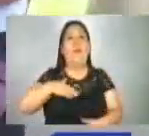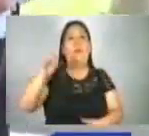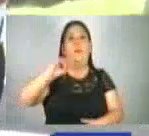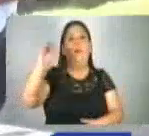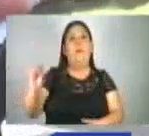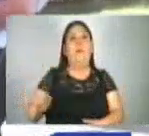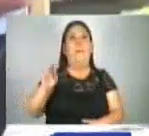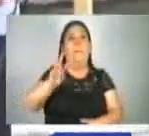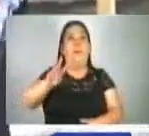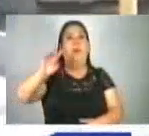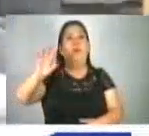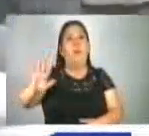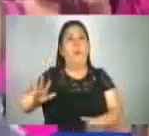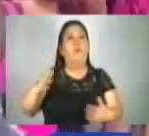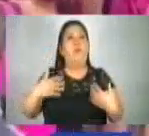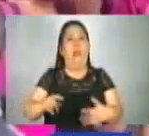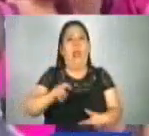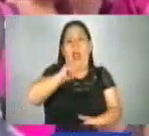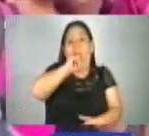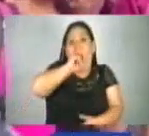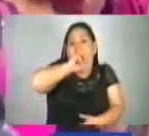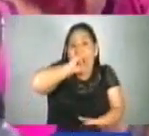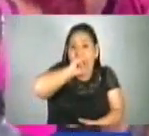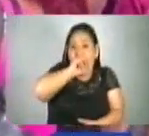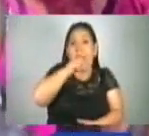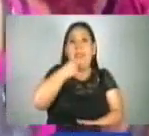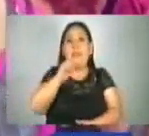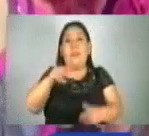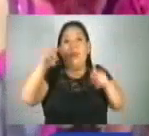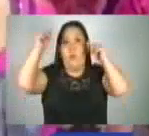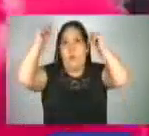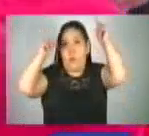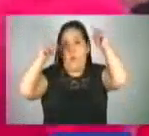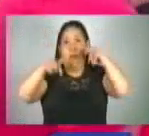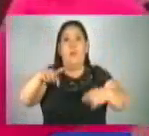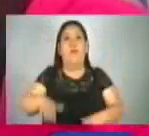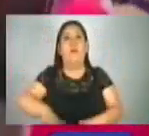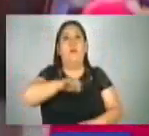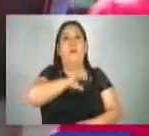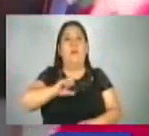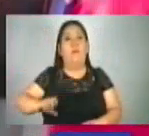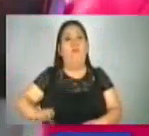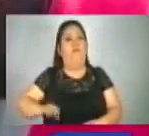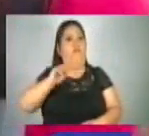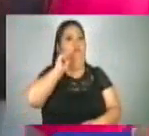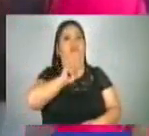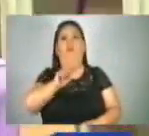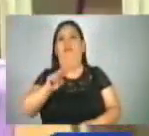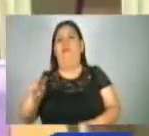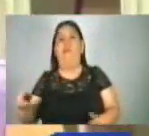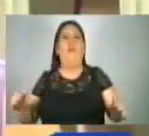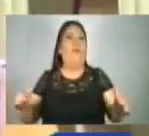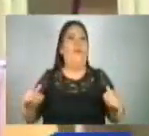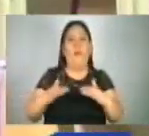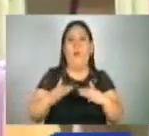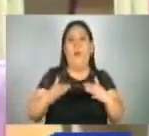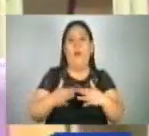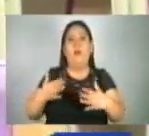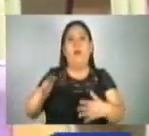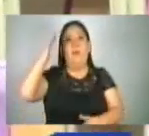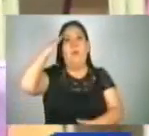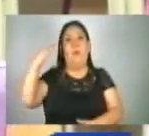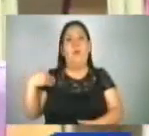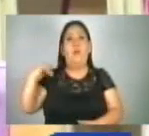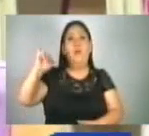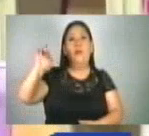de probabilidad de vivir en la pobreza extrema, según la ONU. En nuestro país, el panorama es similar, ya que de acuerdo a Ima Guirola,